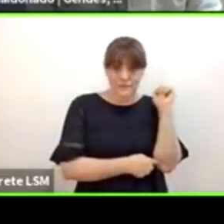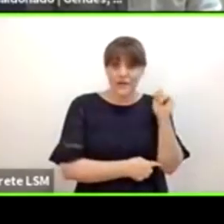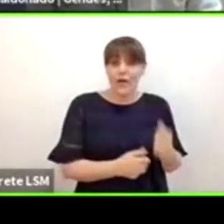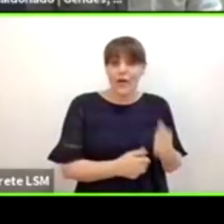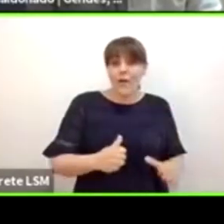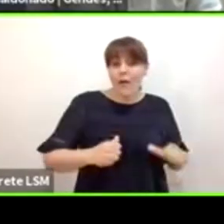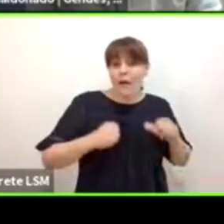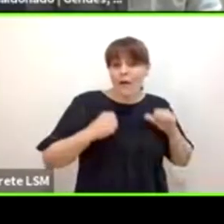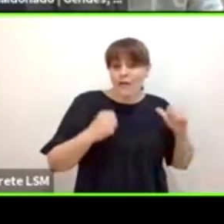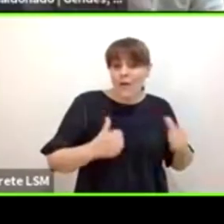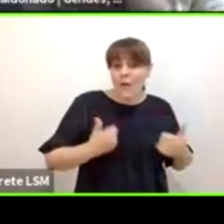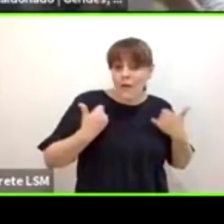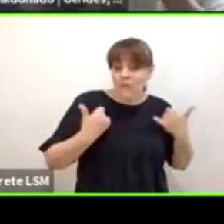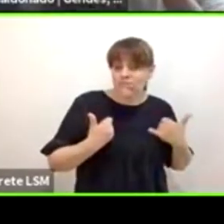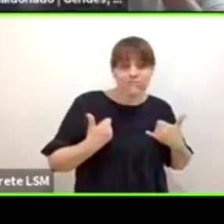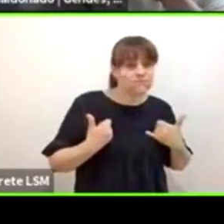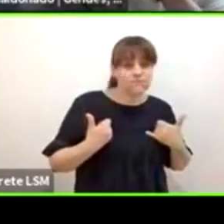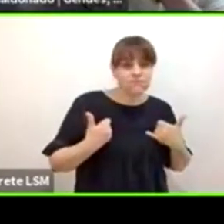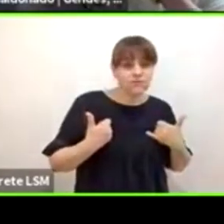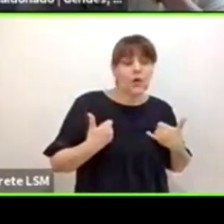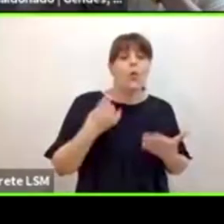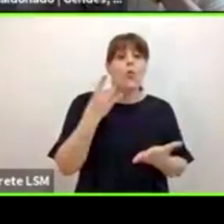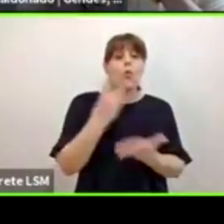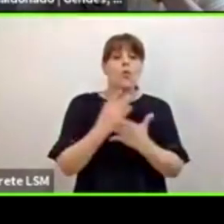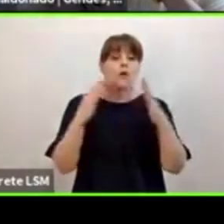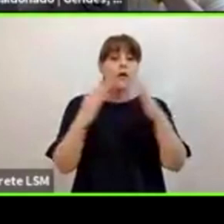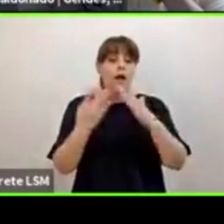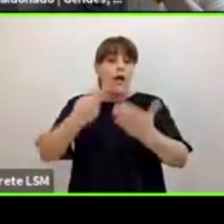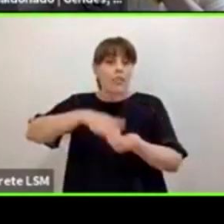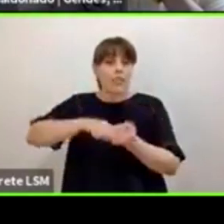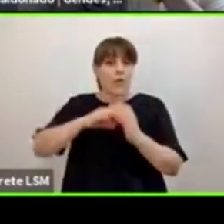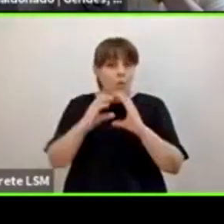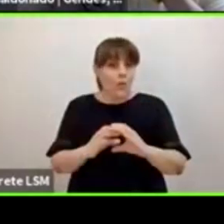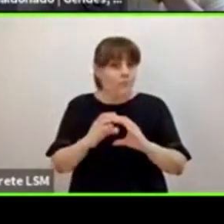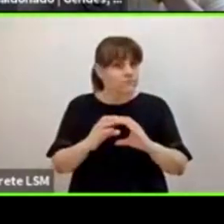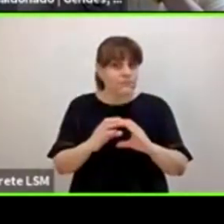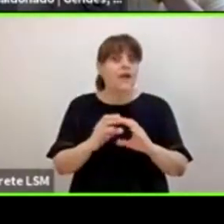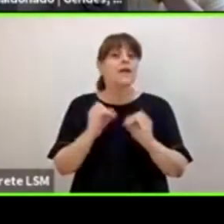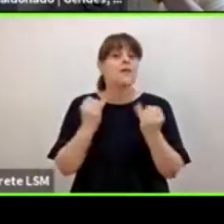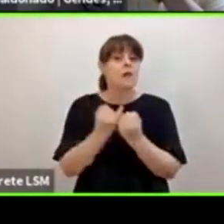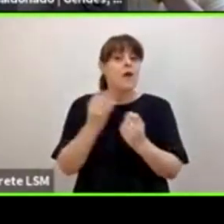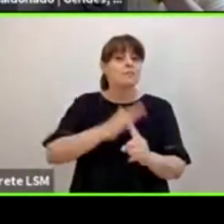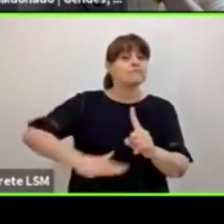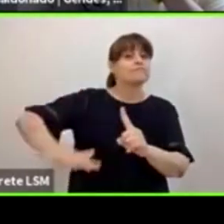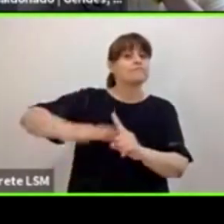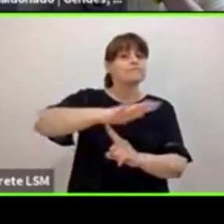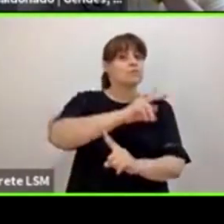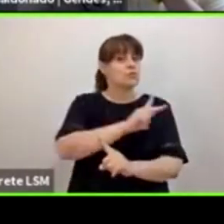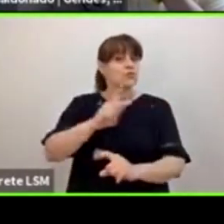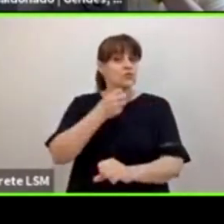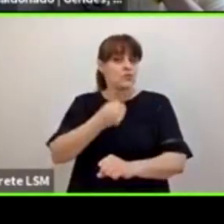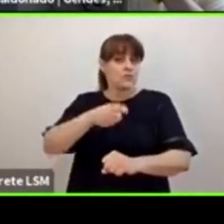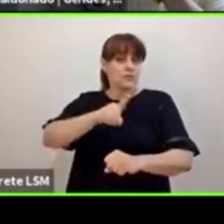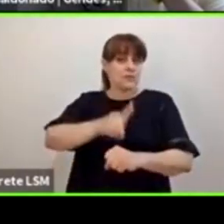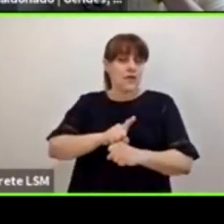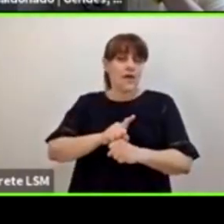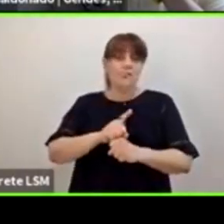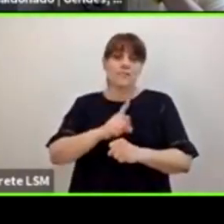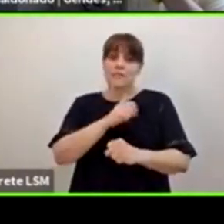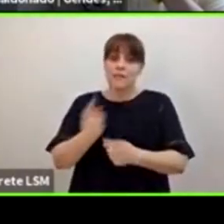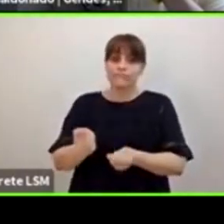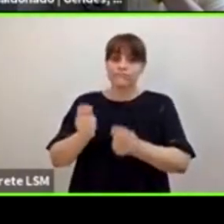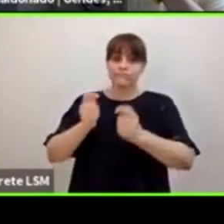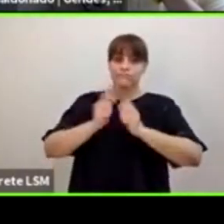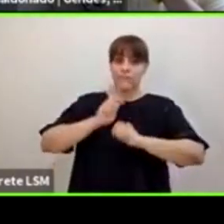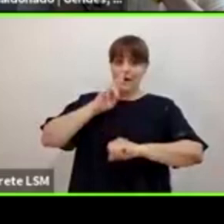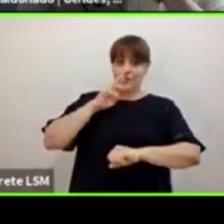solamente el cuidado adentro de los hogares es el cuidado que como sociedad nos corresponde cuidado es también que